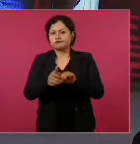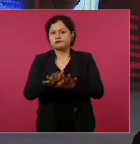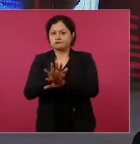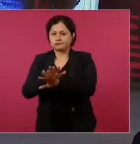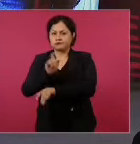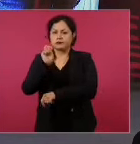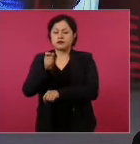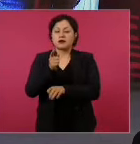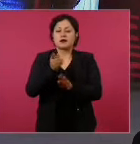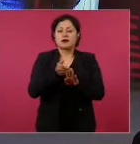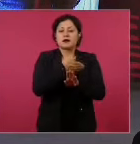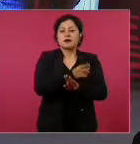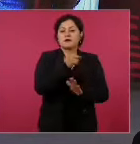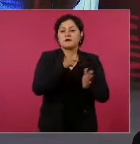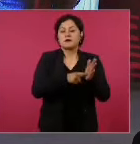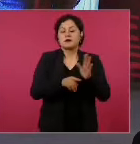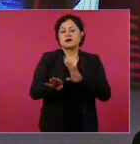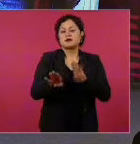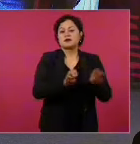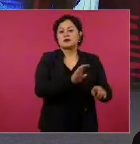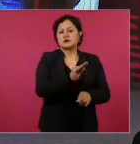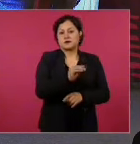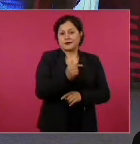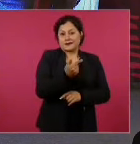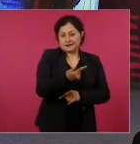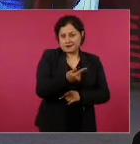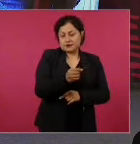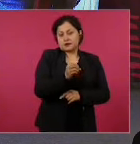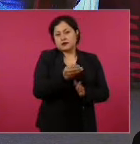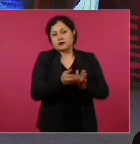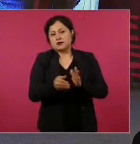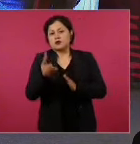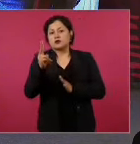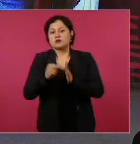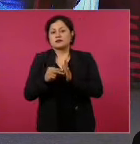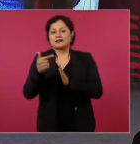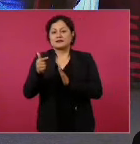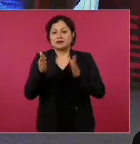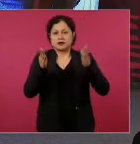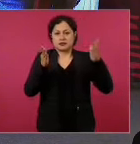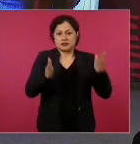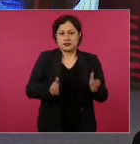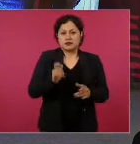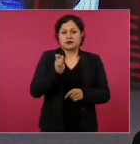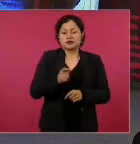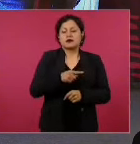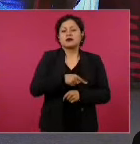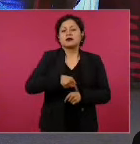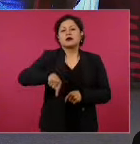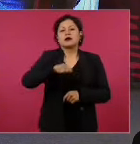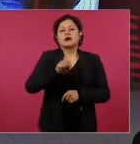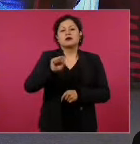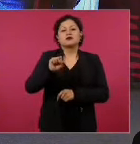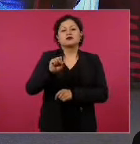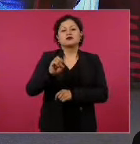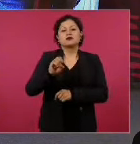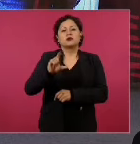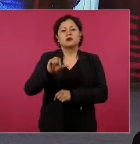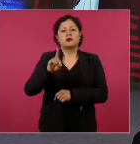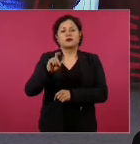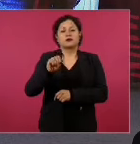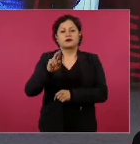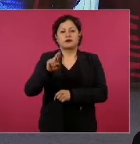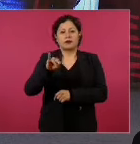y antes de 2007 en nuestro país existía un sistema pensionario solidario, donde las